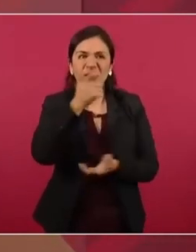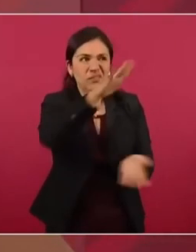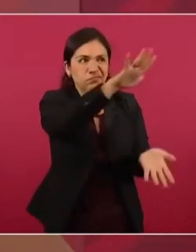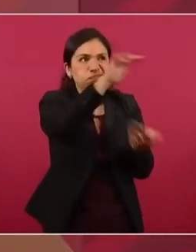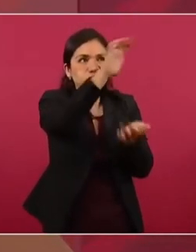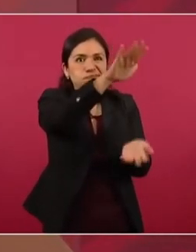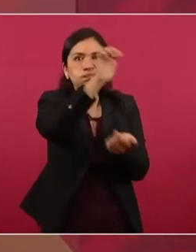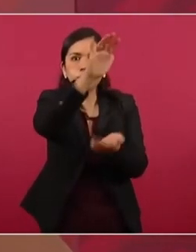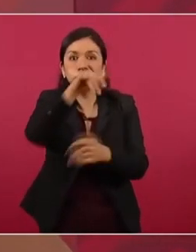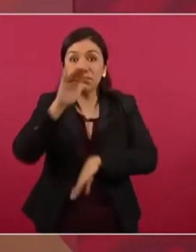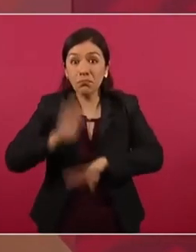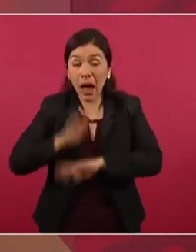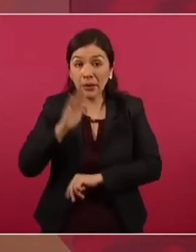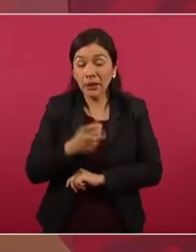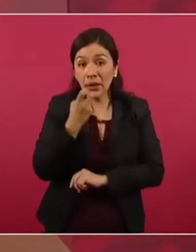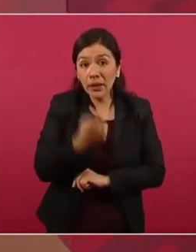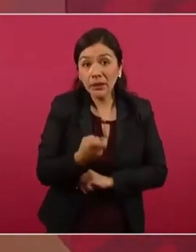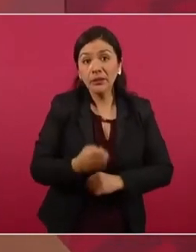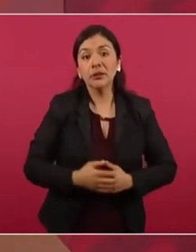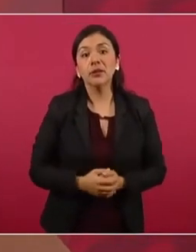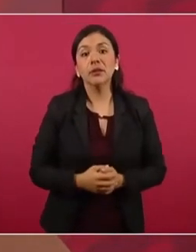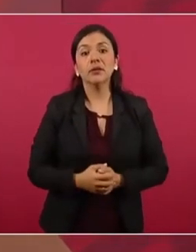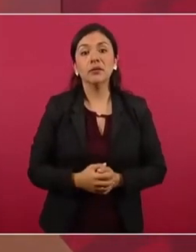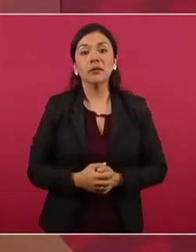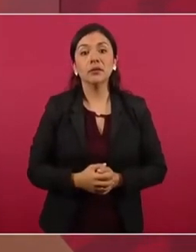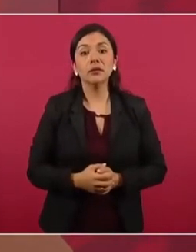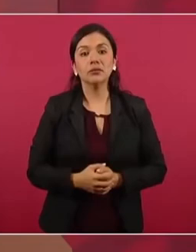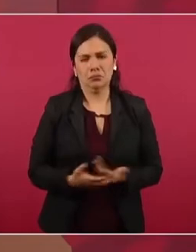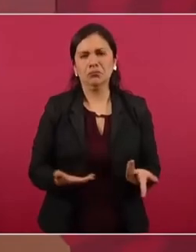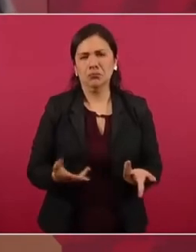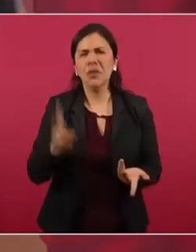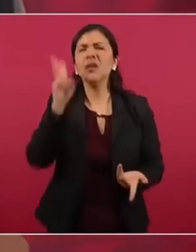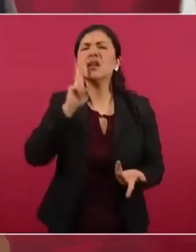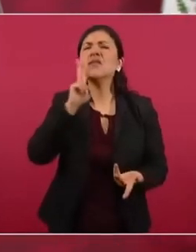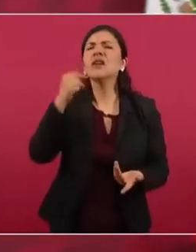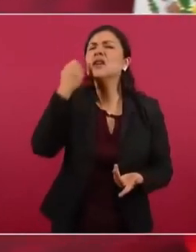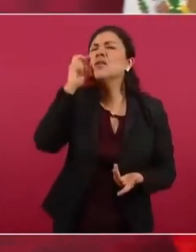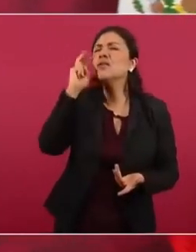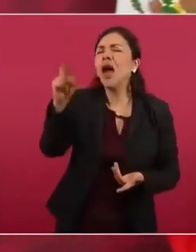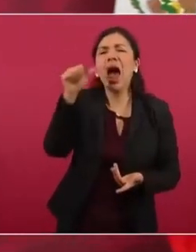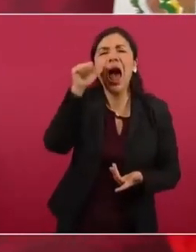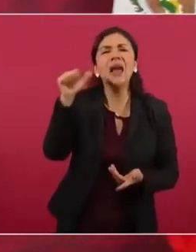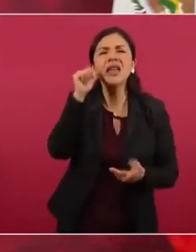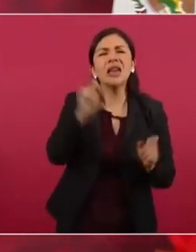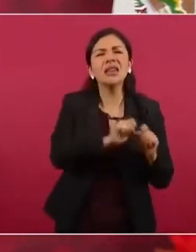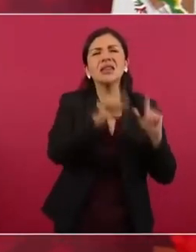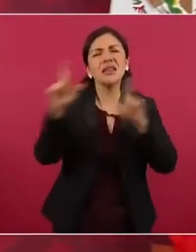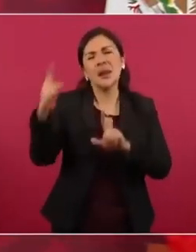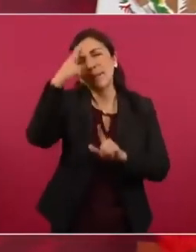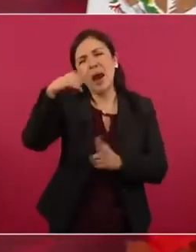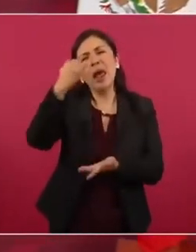a ver si no pones lo de ayer de recaudación,